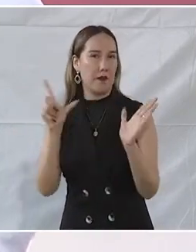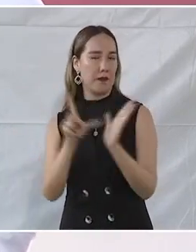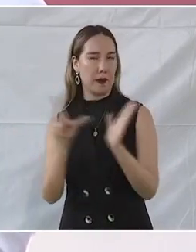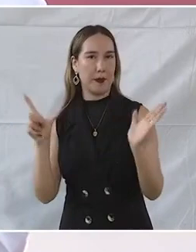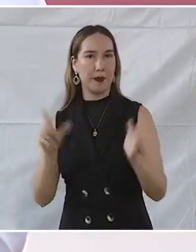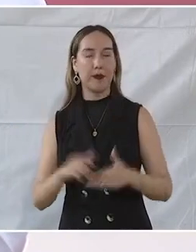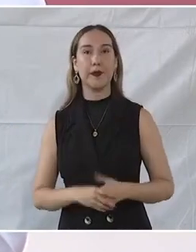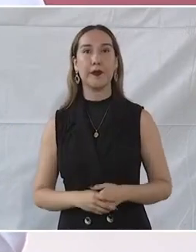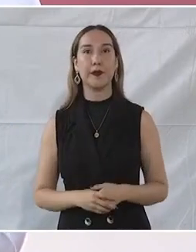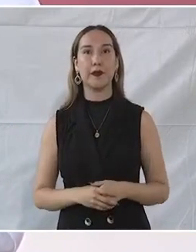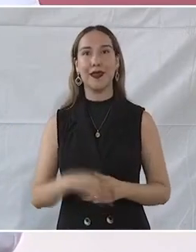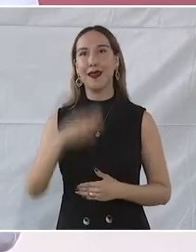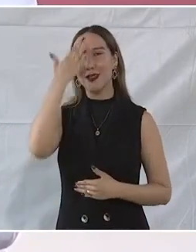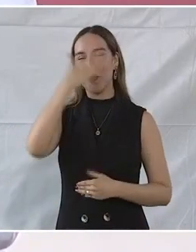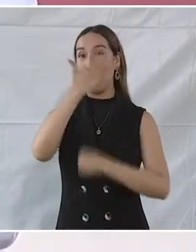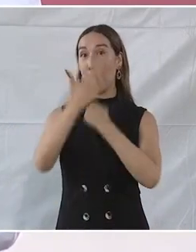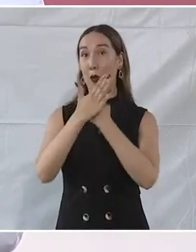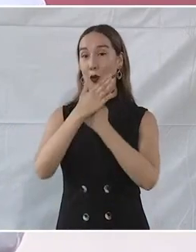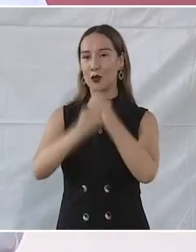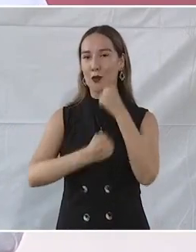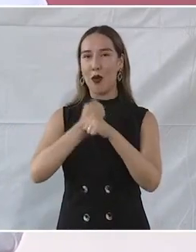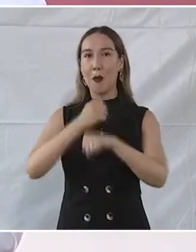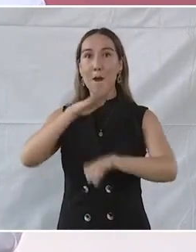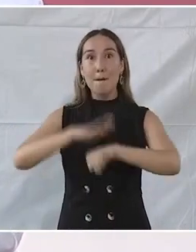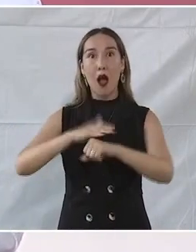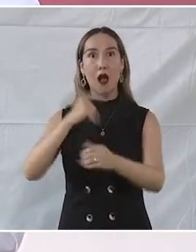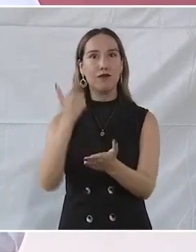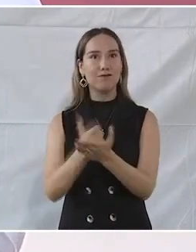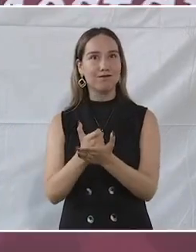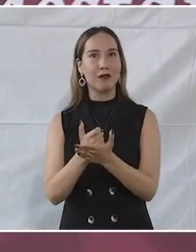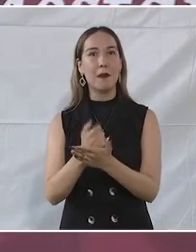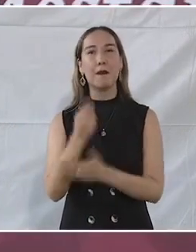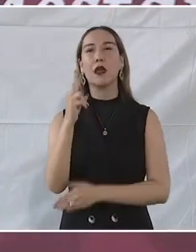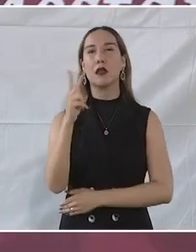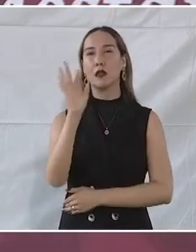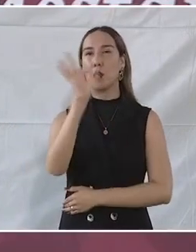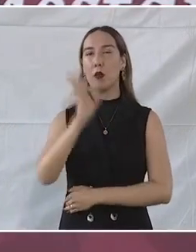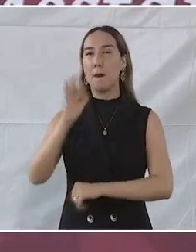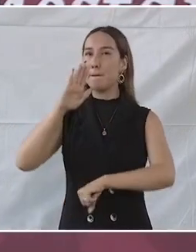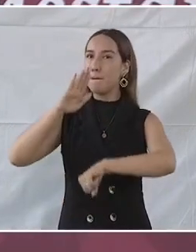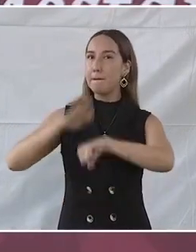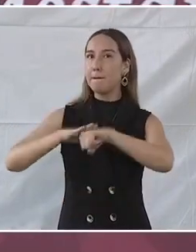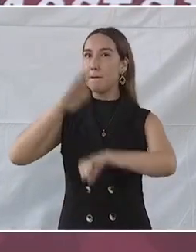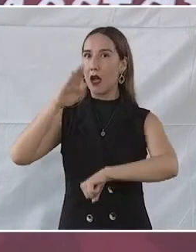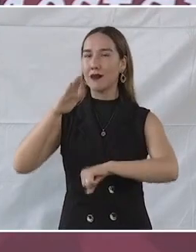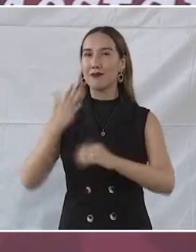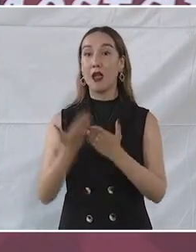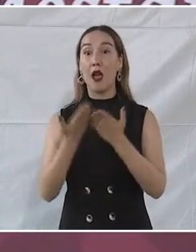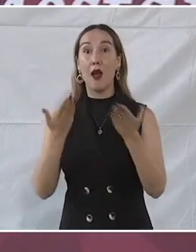recordar que el próximo año el monto aumentará 25%. Esta pensión